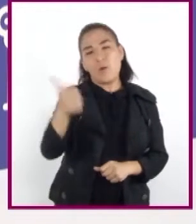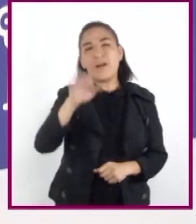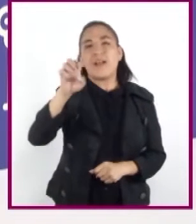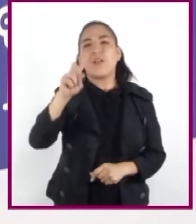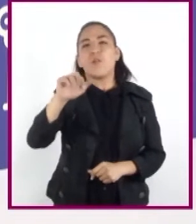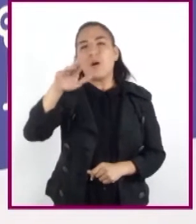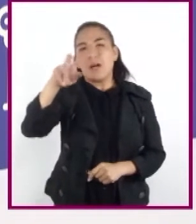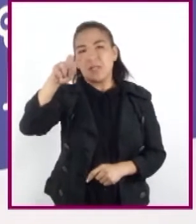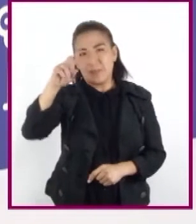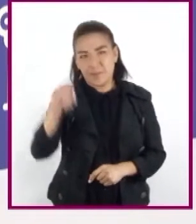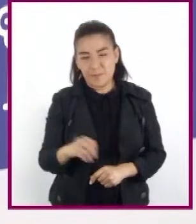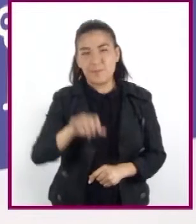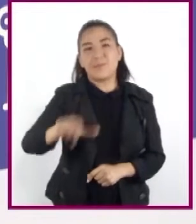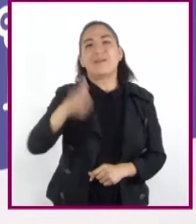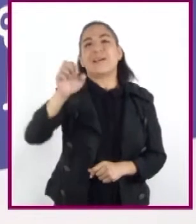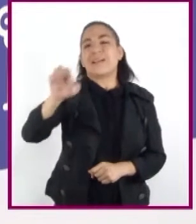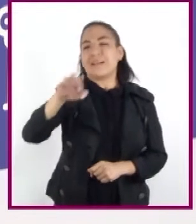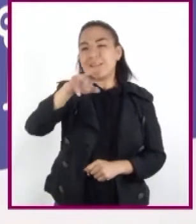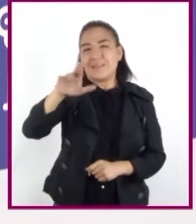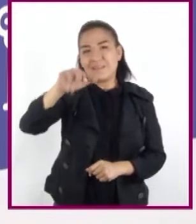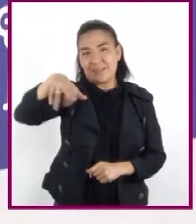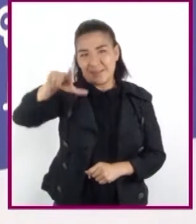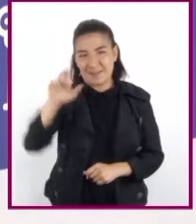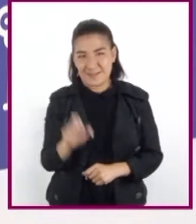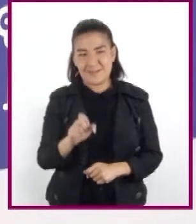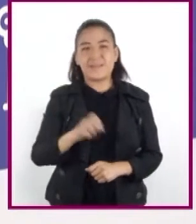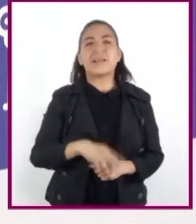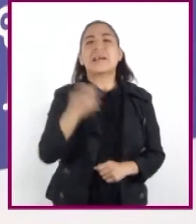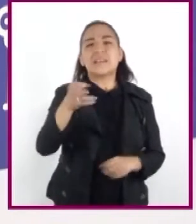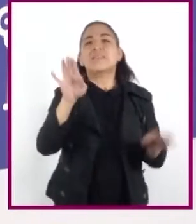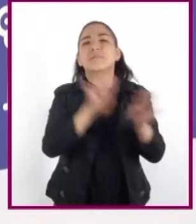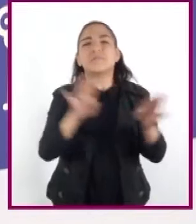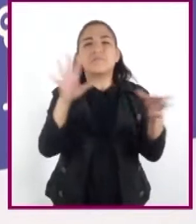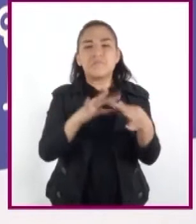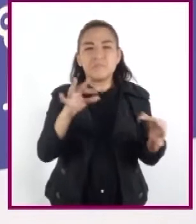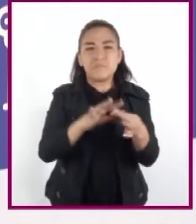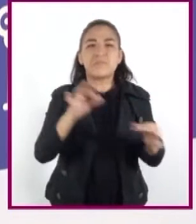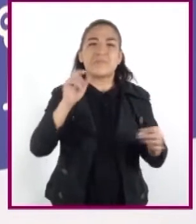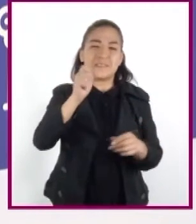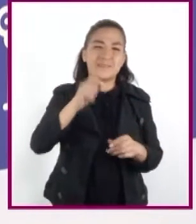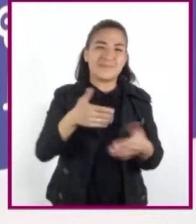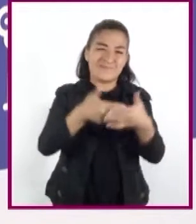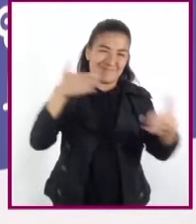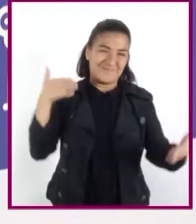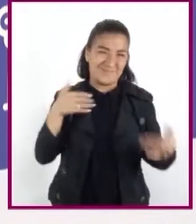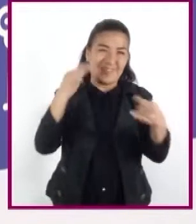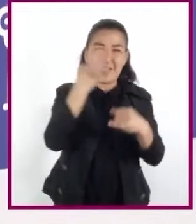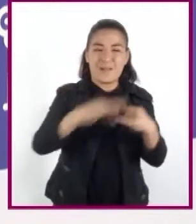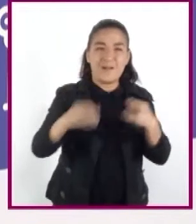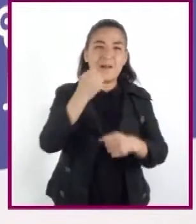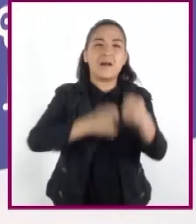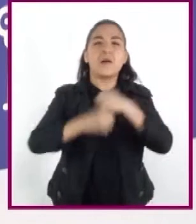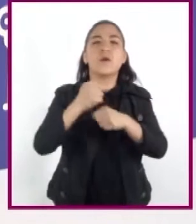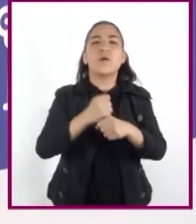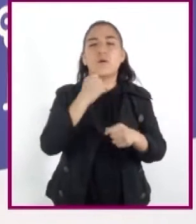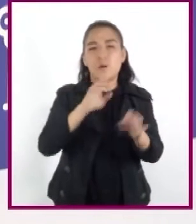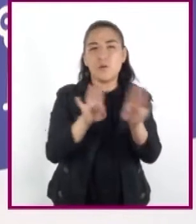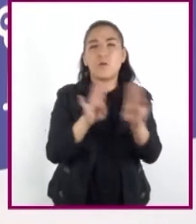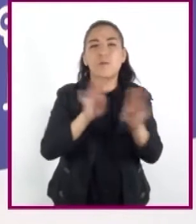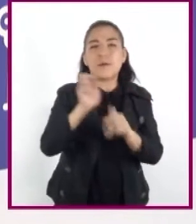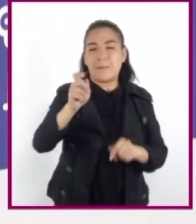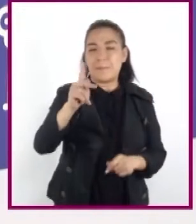Moctezuma y Enrique Nalda. Conviene advertir que en los últimos años, el uso ha impuesto la nomenclatura de